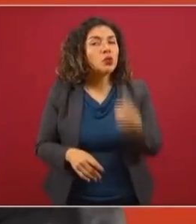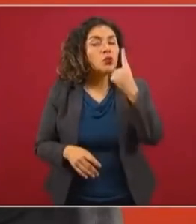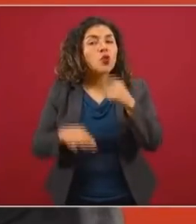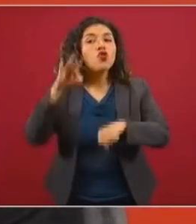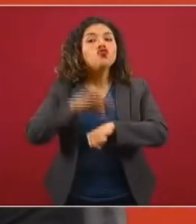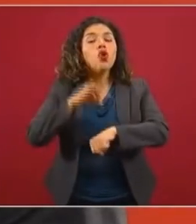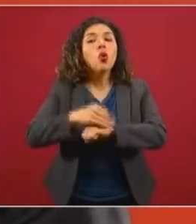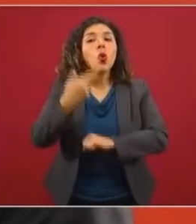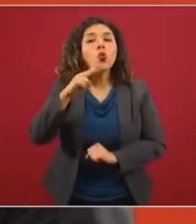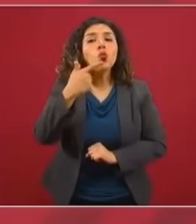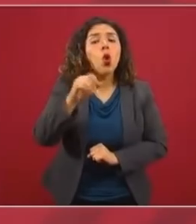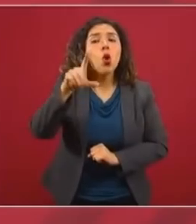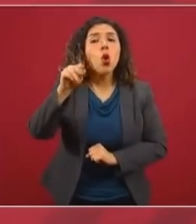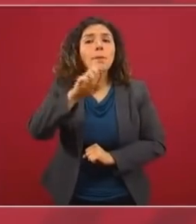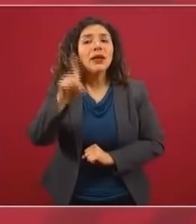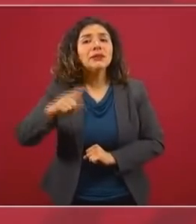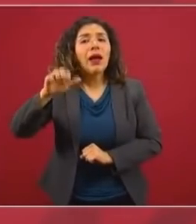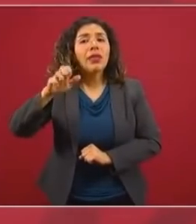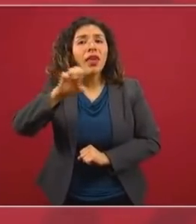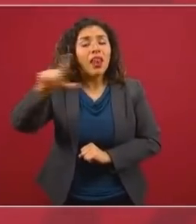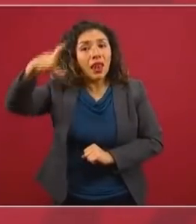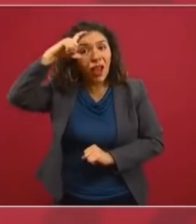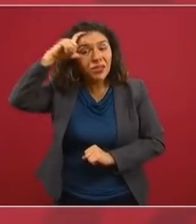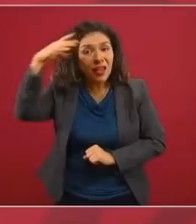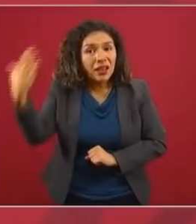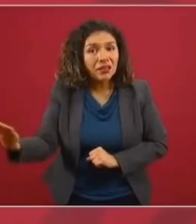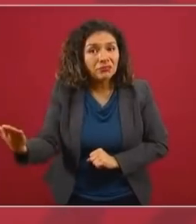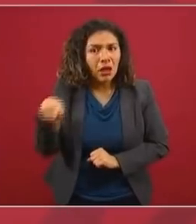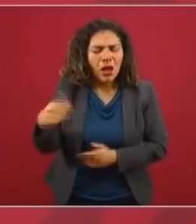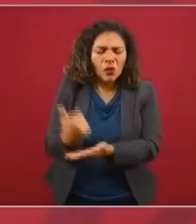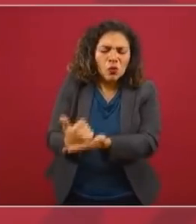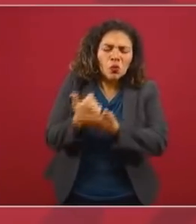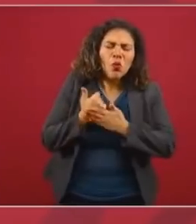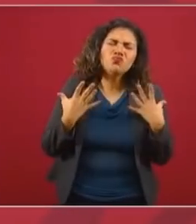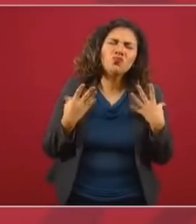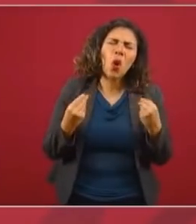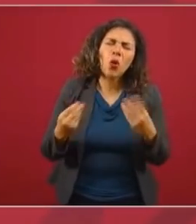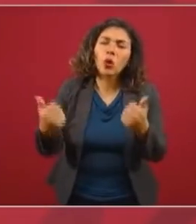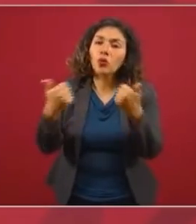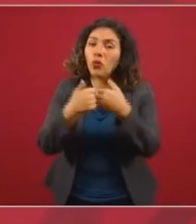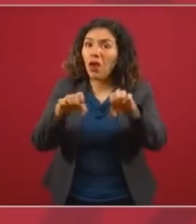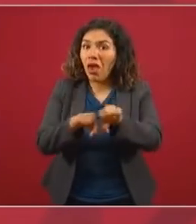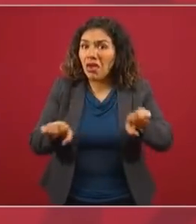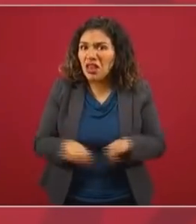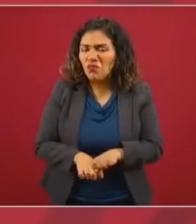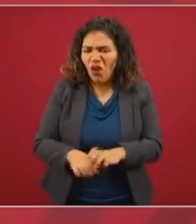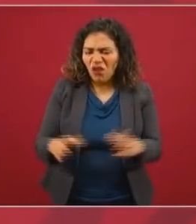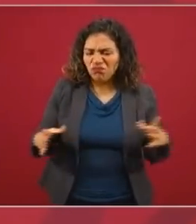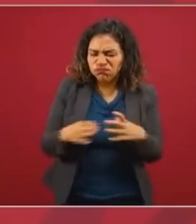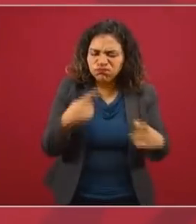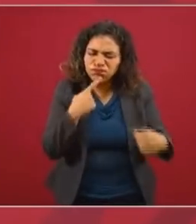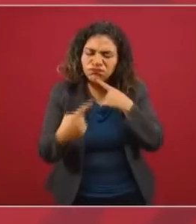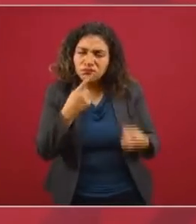el doctor Hugo López-Gatell, que nos ha ayudado mucho con un equipo de expertos.